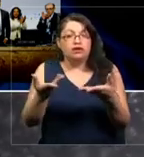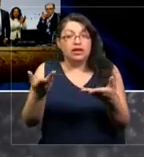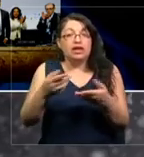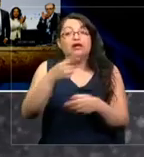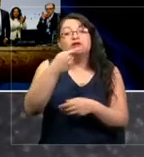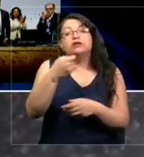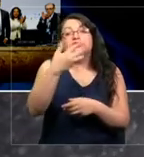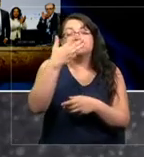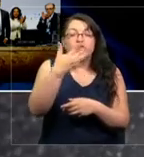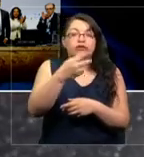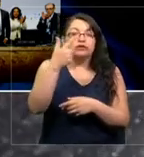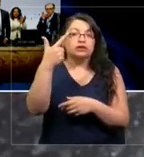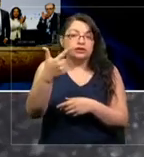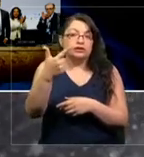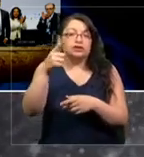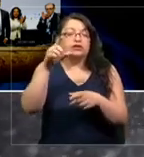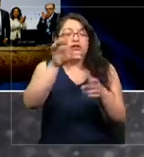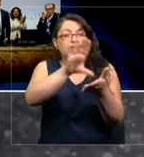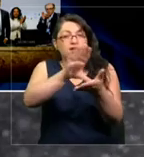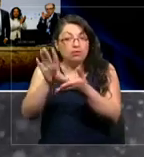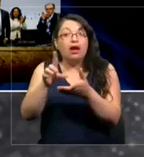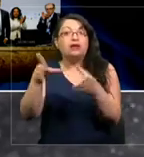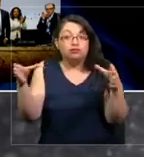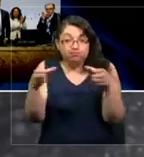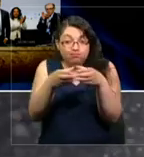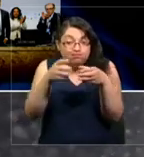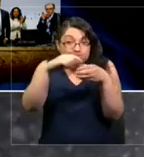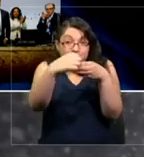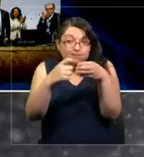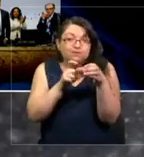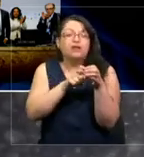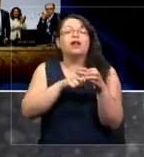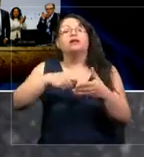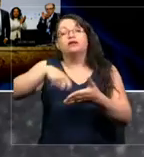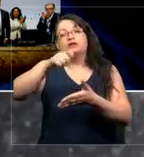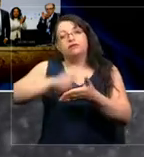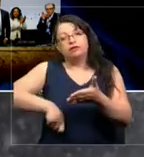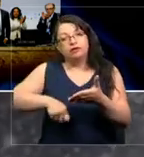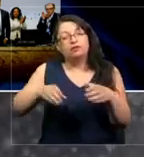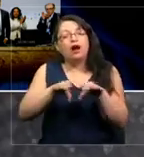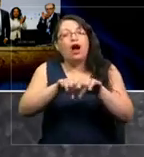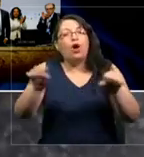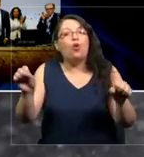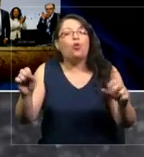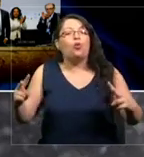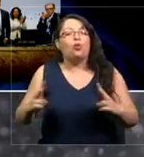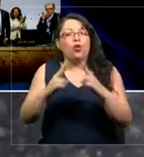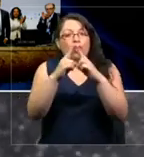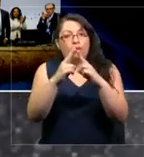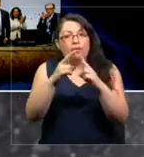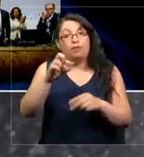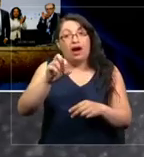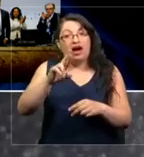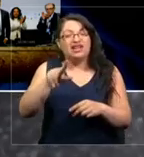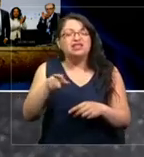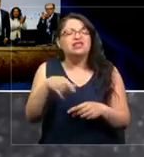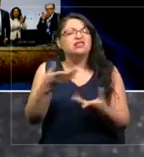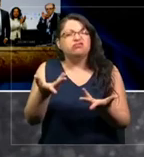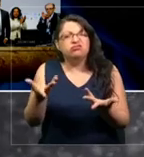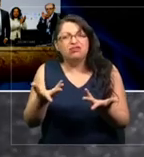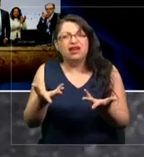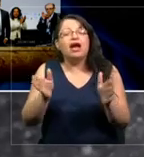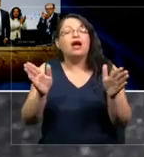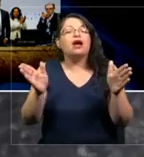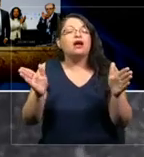197 países, parte de la Convención, firmaron el Acuerdo de París, que tiene como objetivo limitar